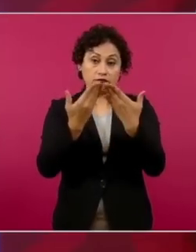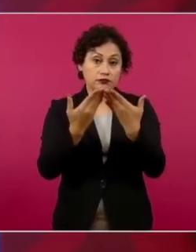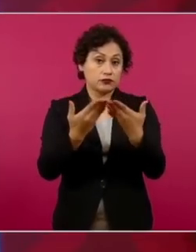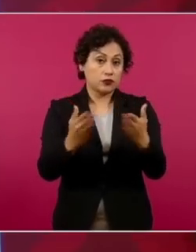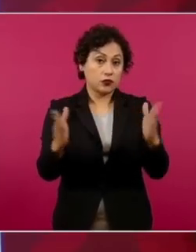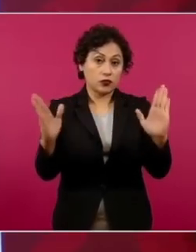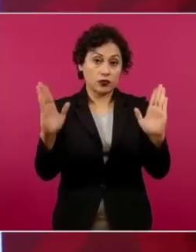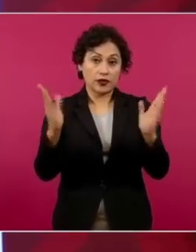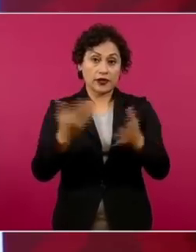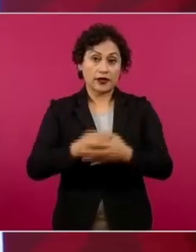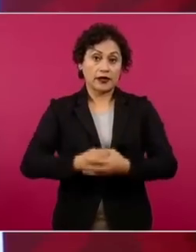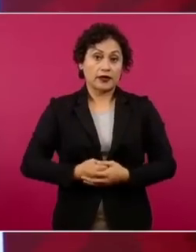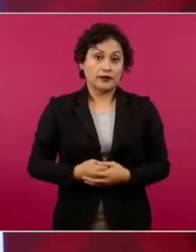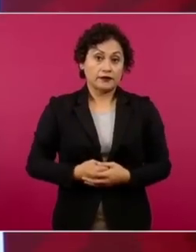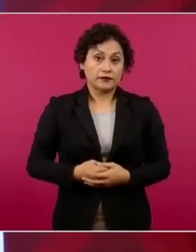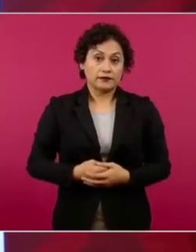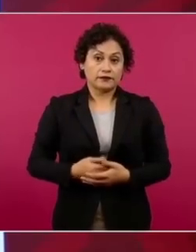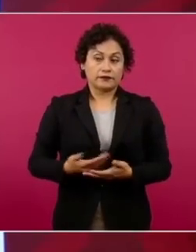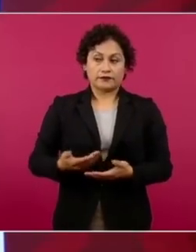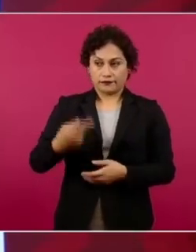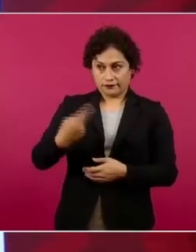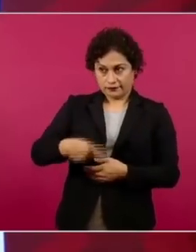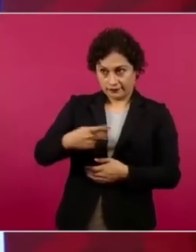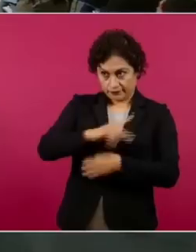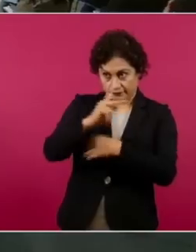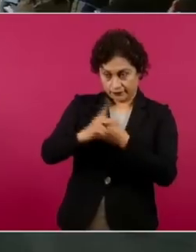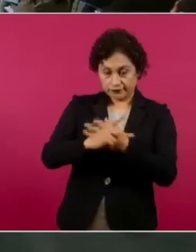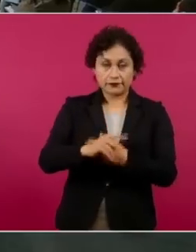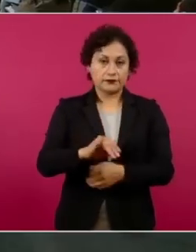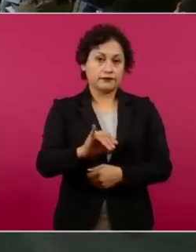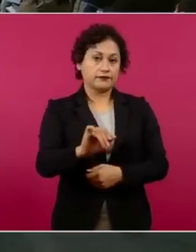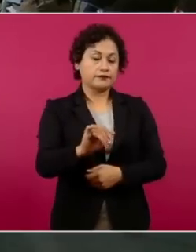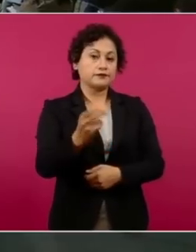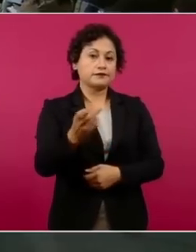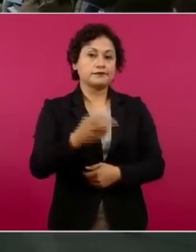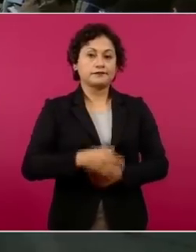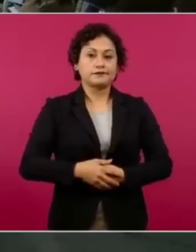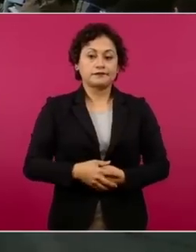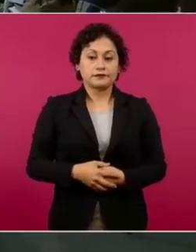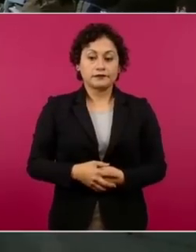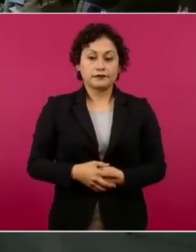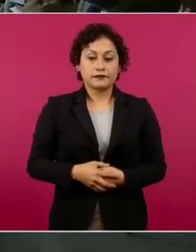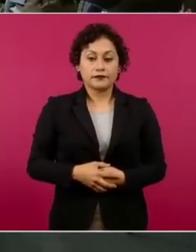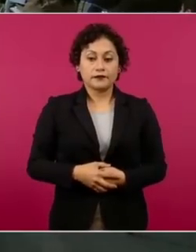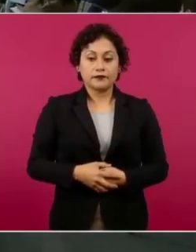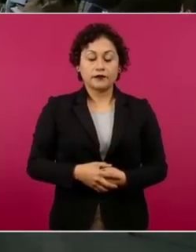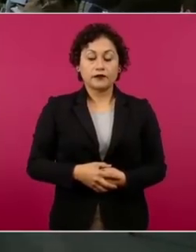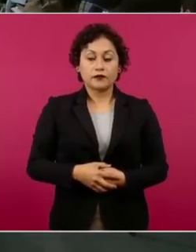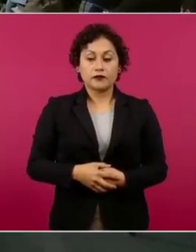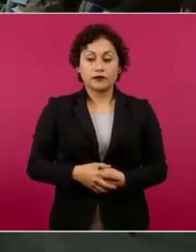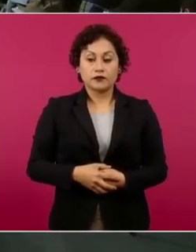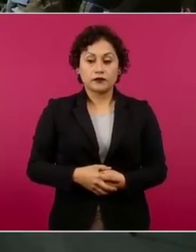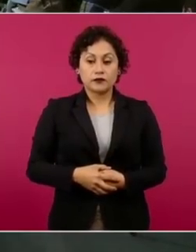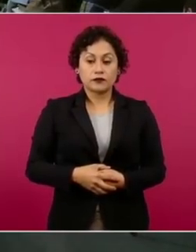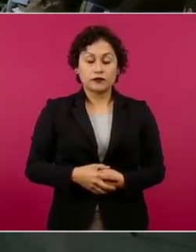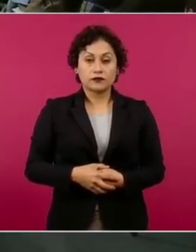es de los